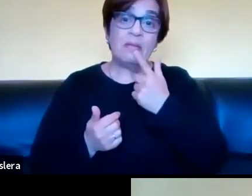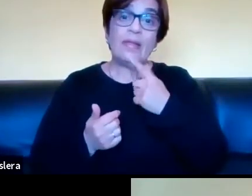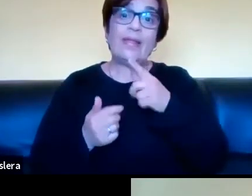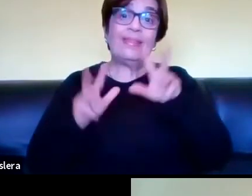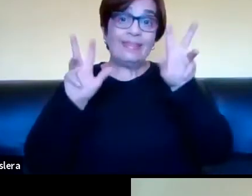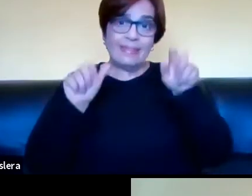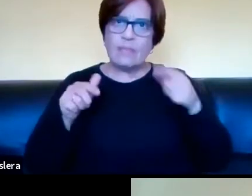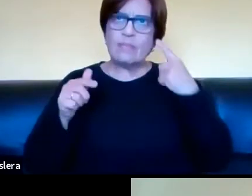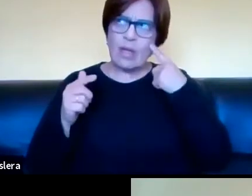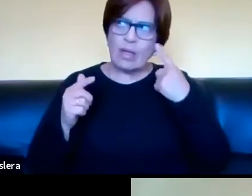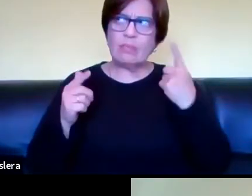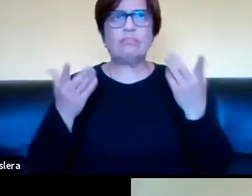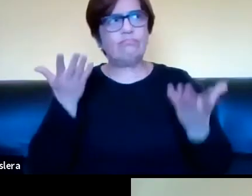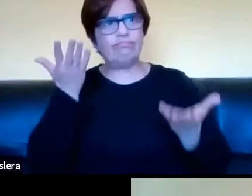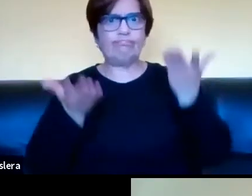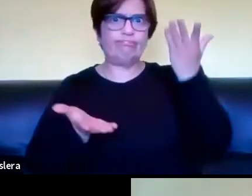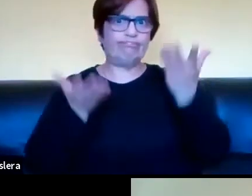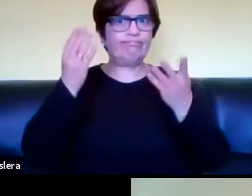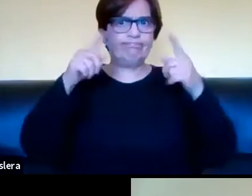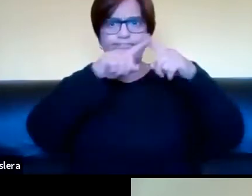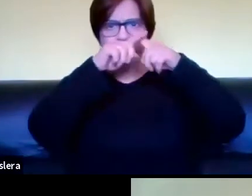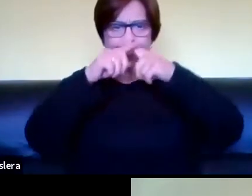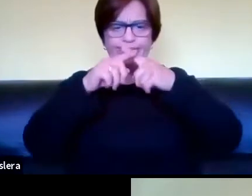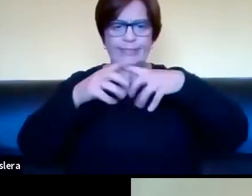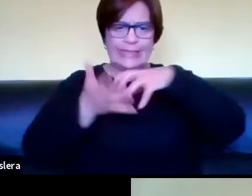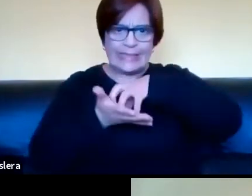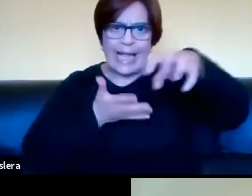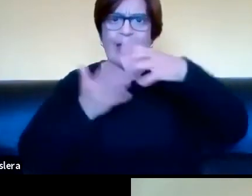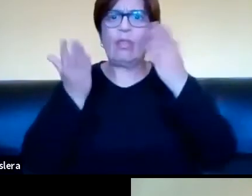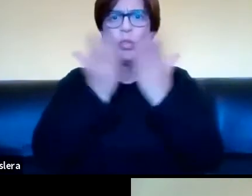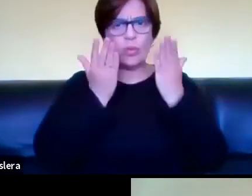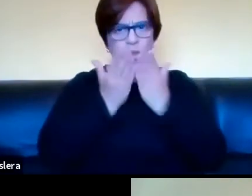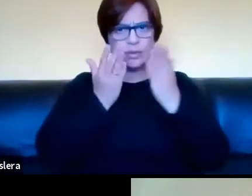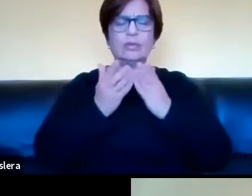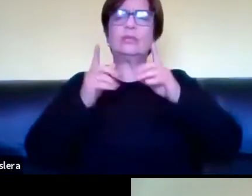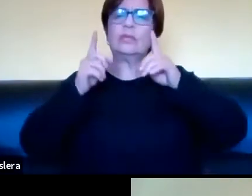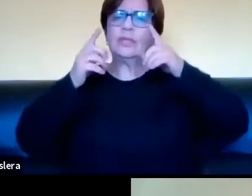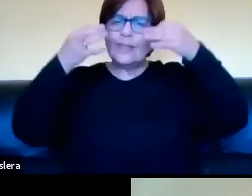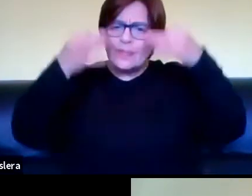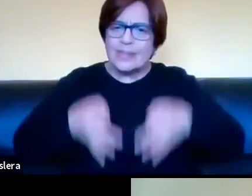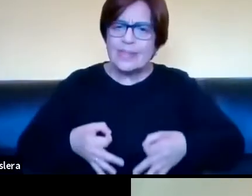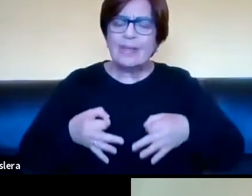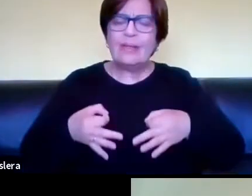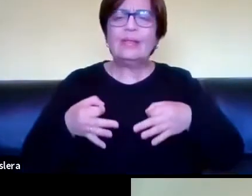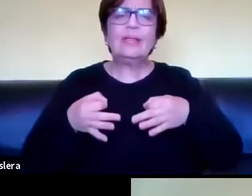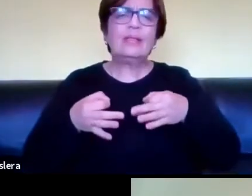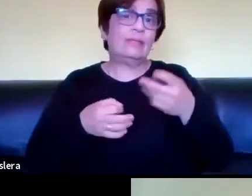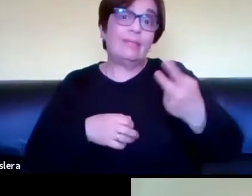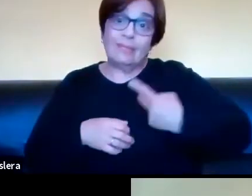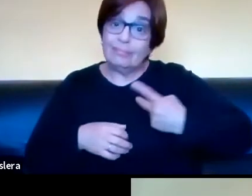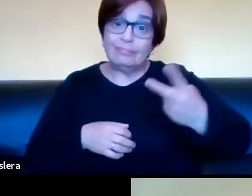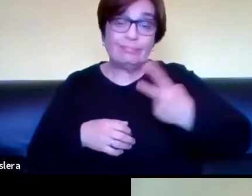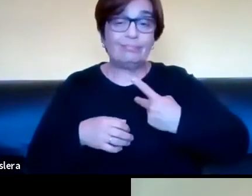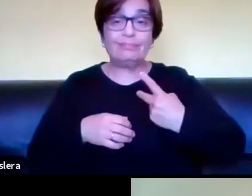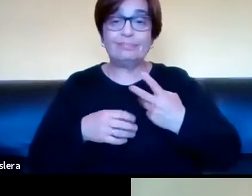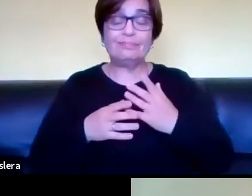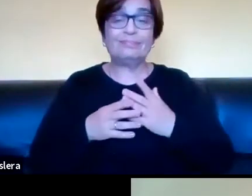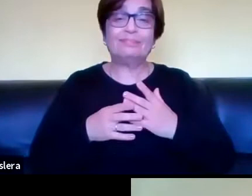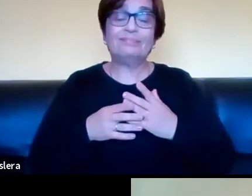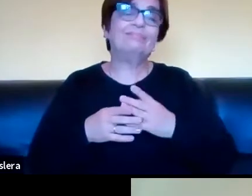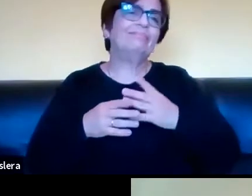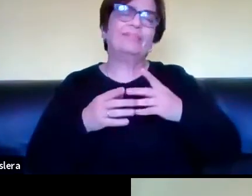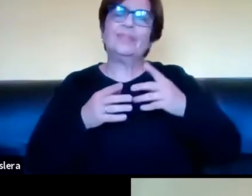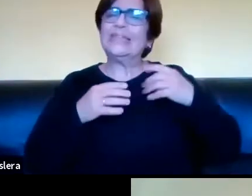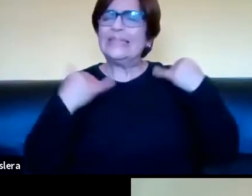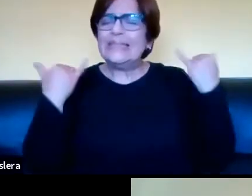controversial también, sobre todo en el campo de la educación, que también es un campo en el que los dos venimos trabajando